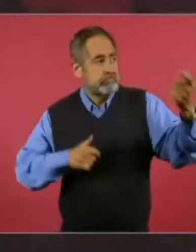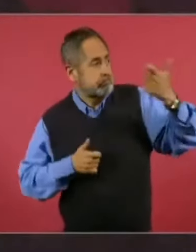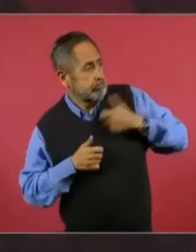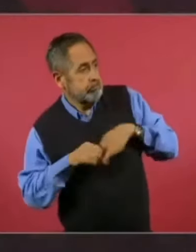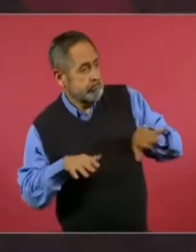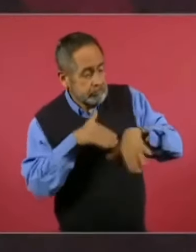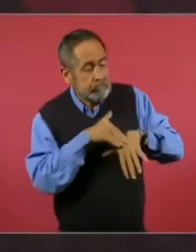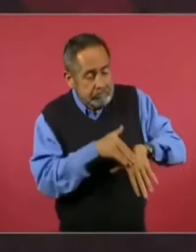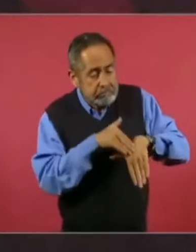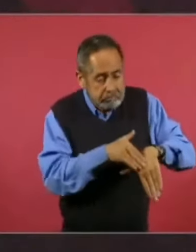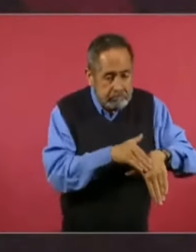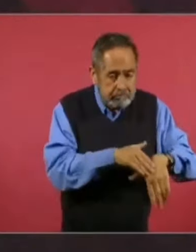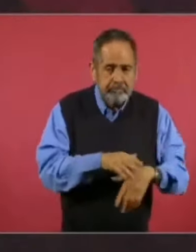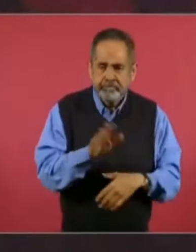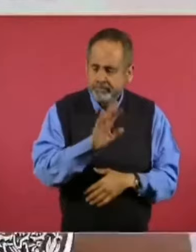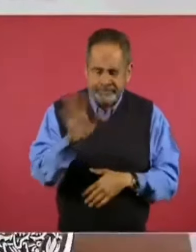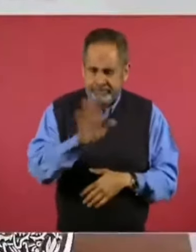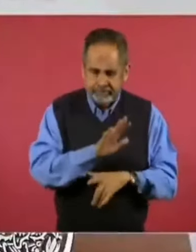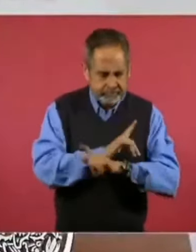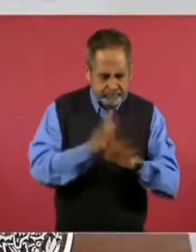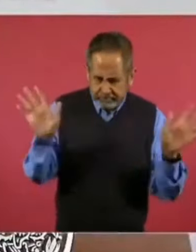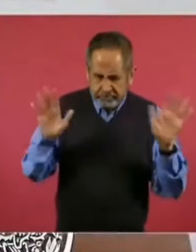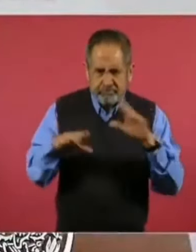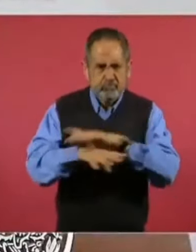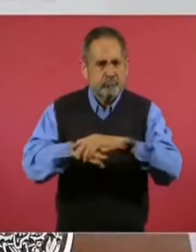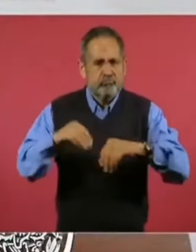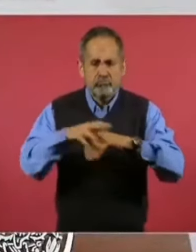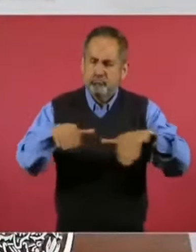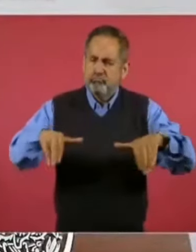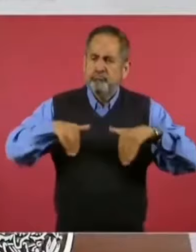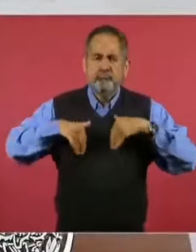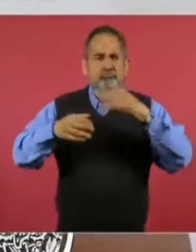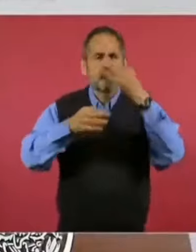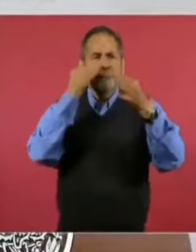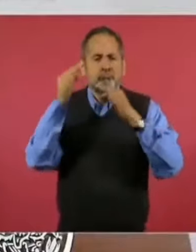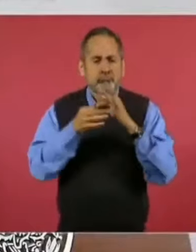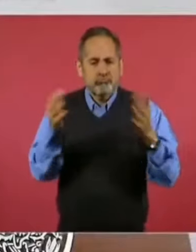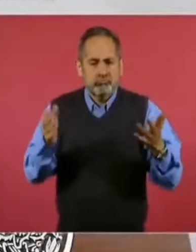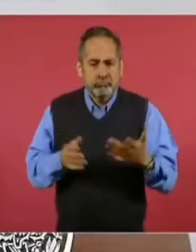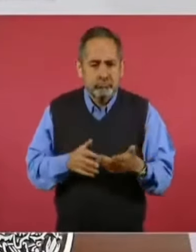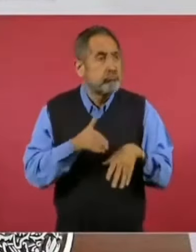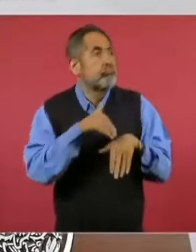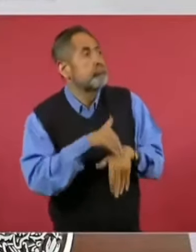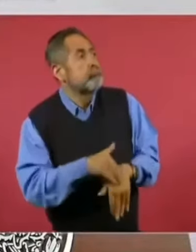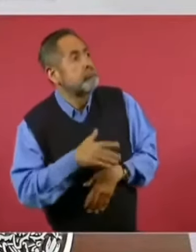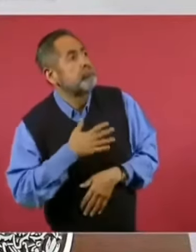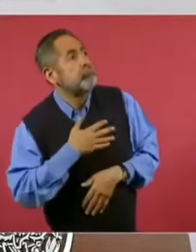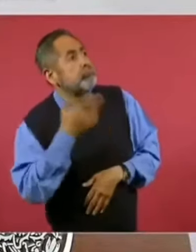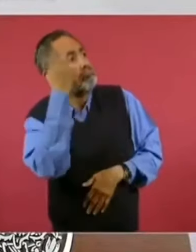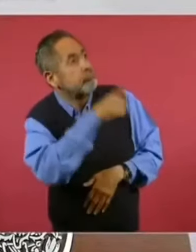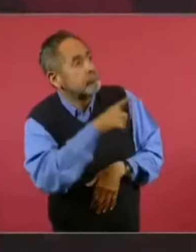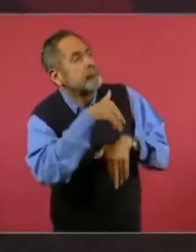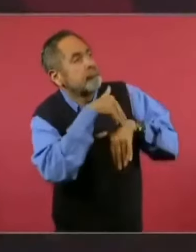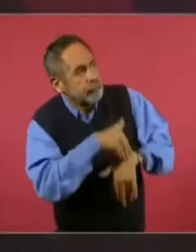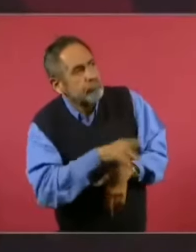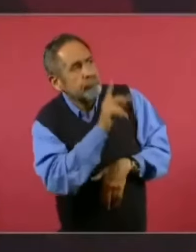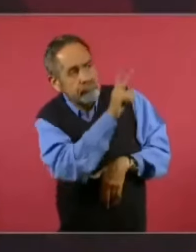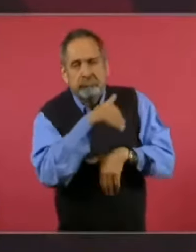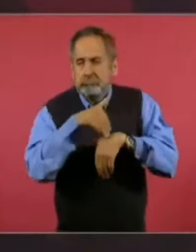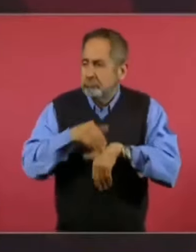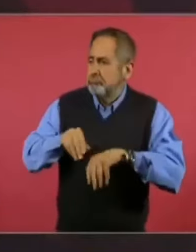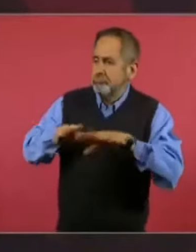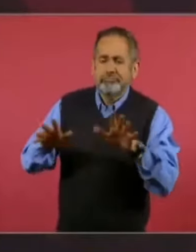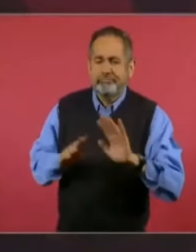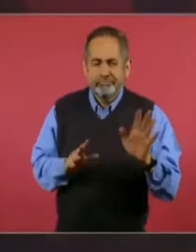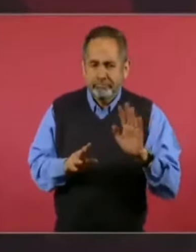que no estén al servicio del poder, que estén al servicio de